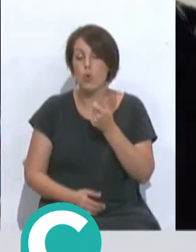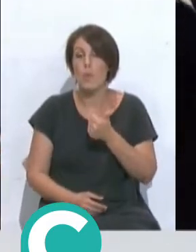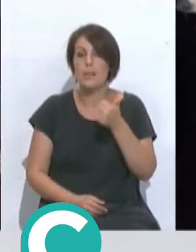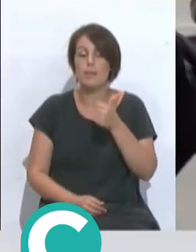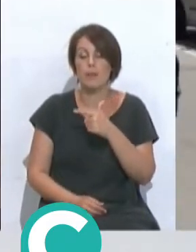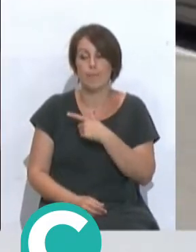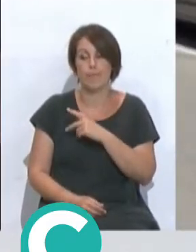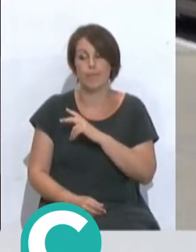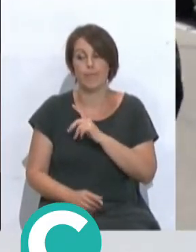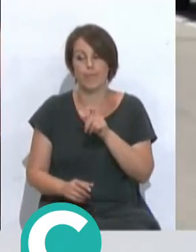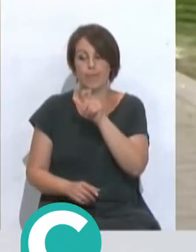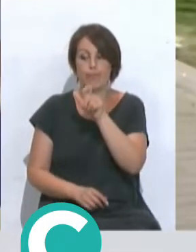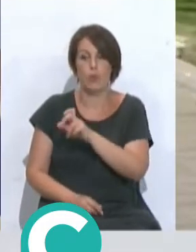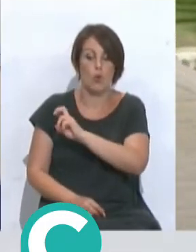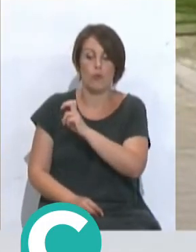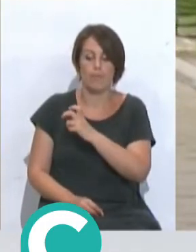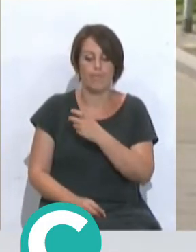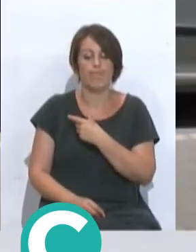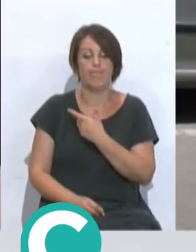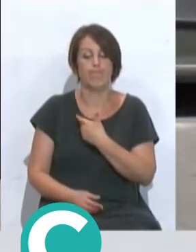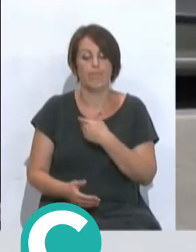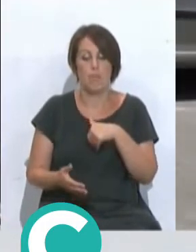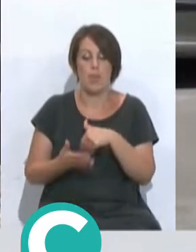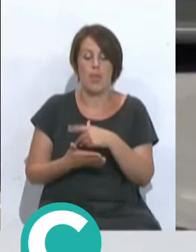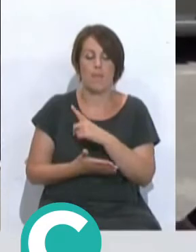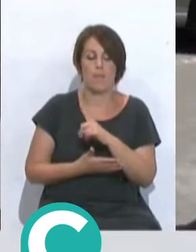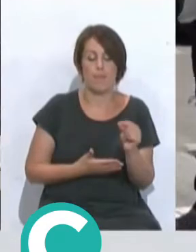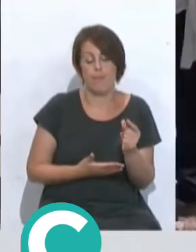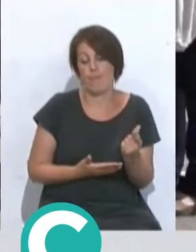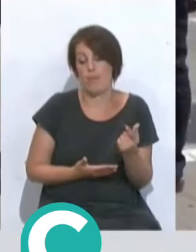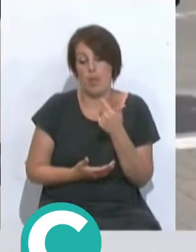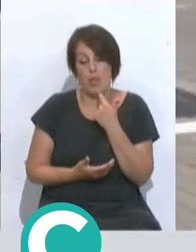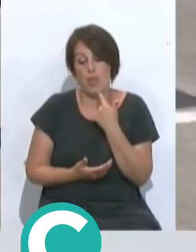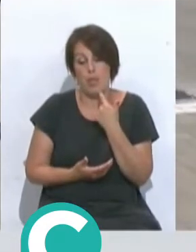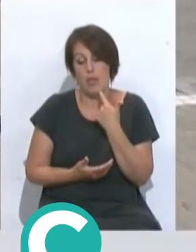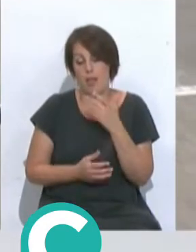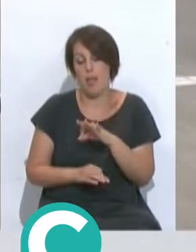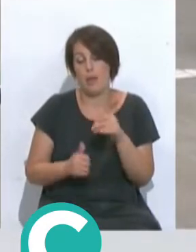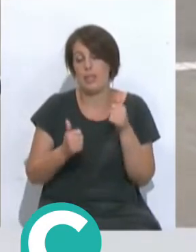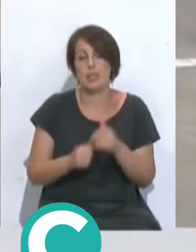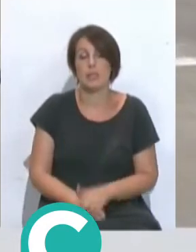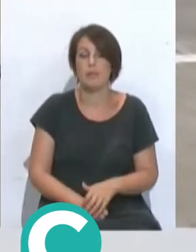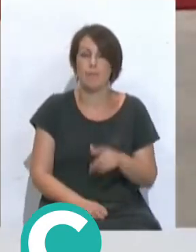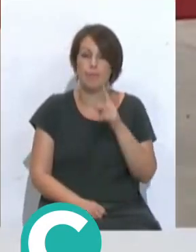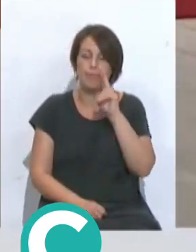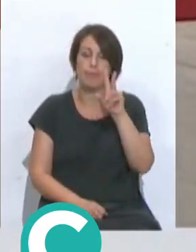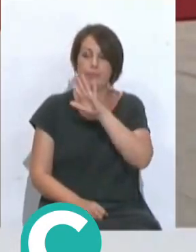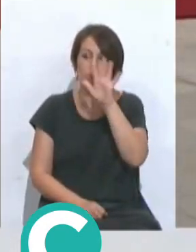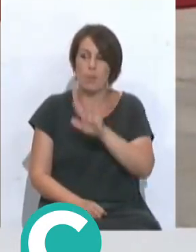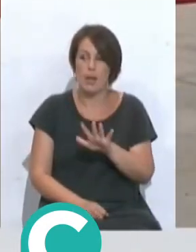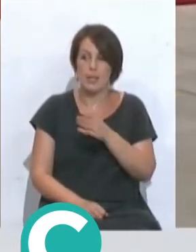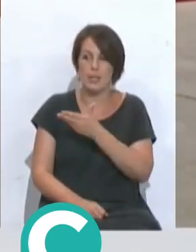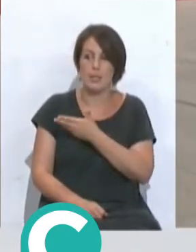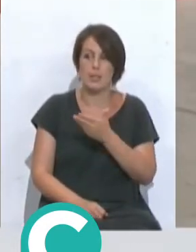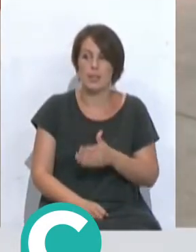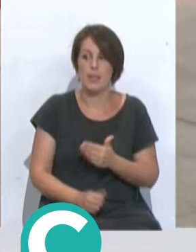digo, cuando por la otra parte también demandan esa salida, yo creo que no hay mucho más que hablar. Estamos viendo imágenes del